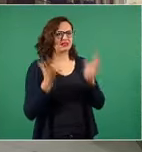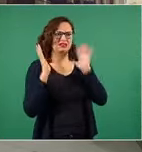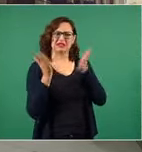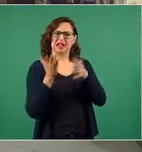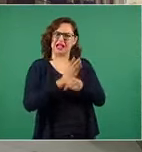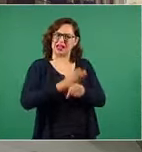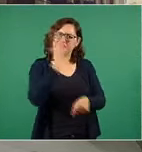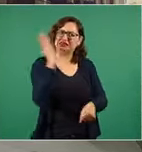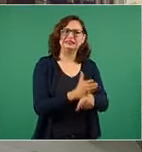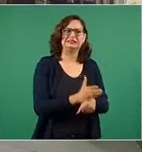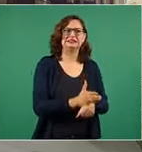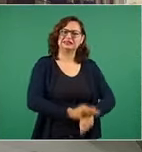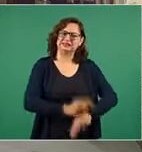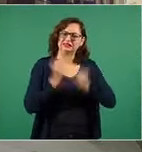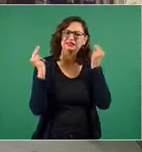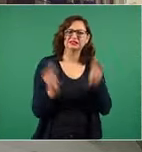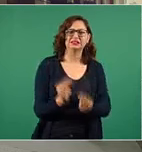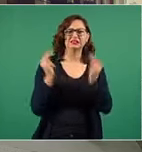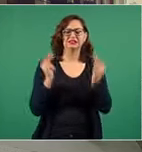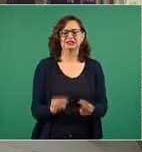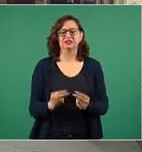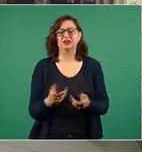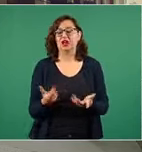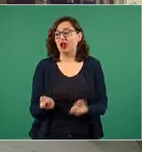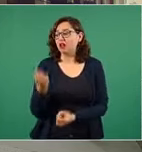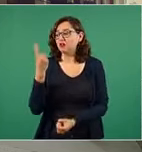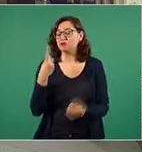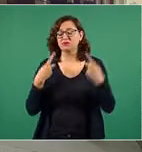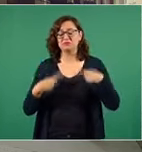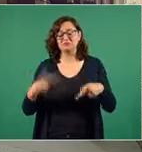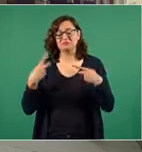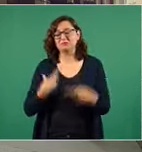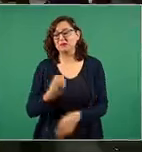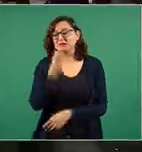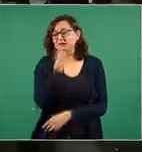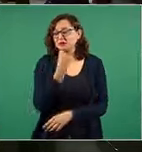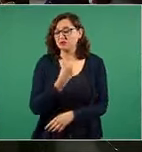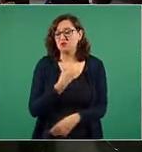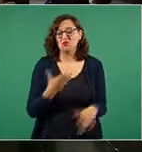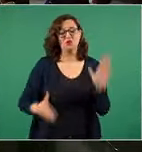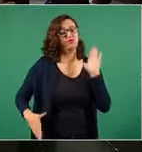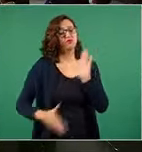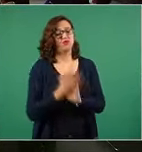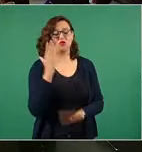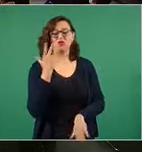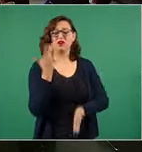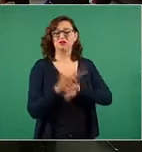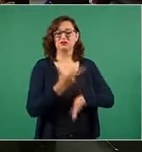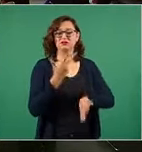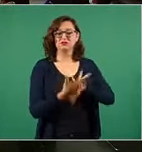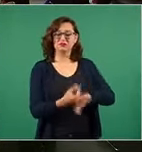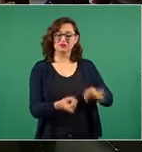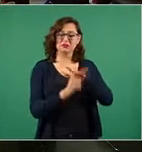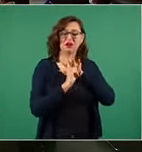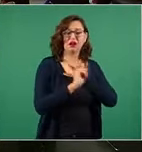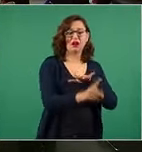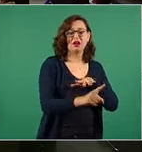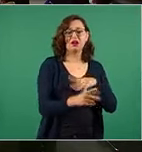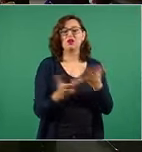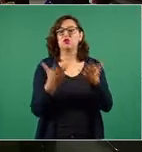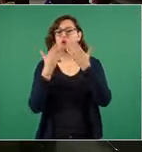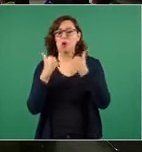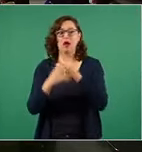Unidos por falta de oportunidades, que no tienen derecho a la educación, que no tienen derecho a la